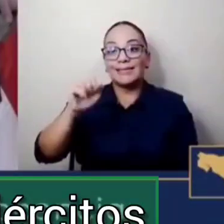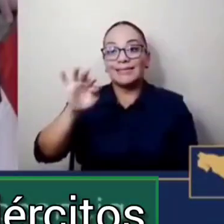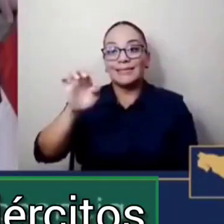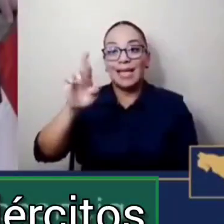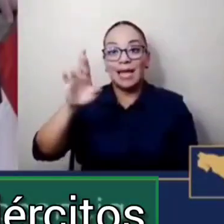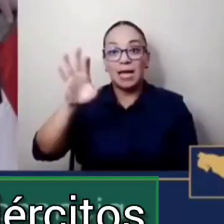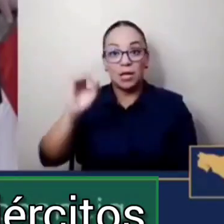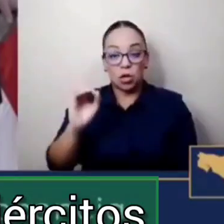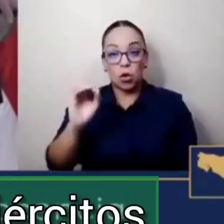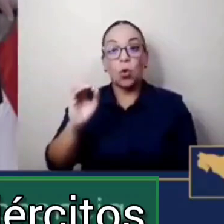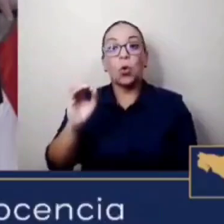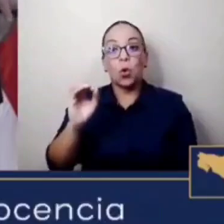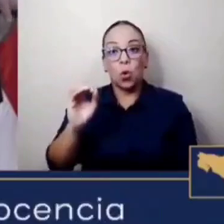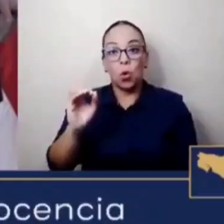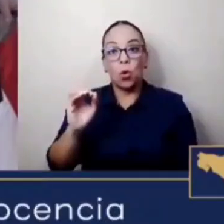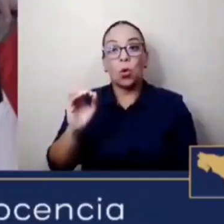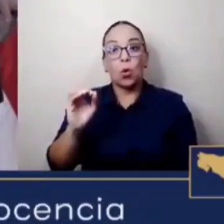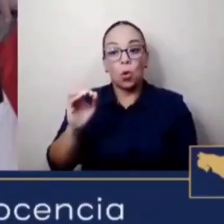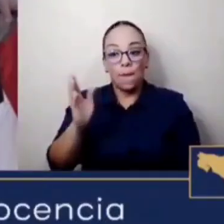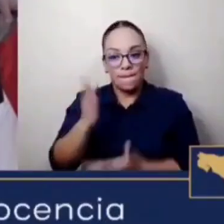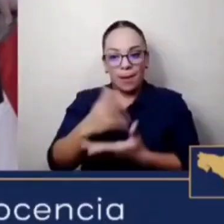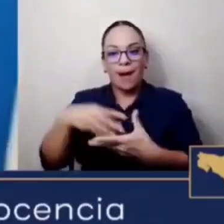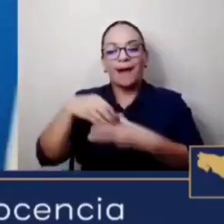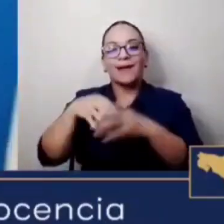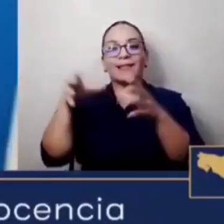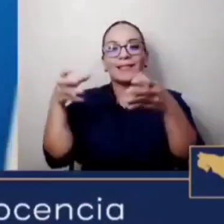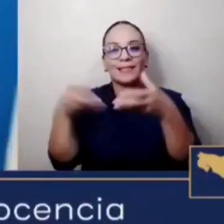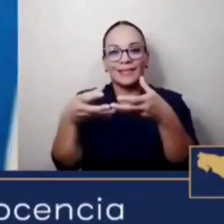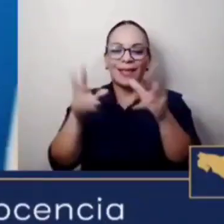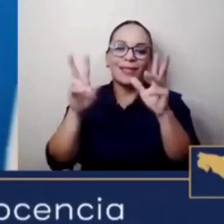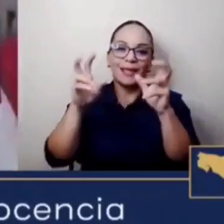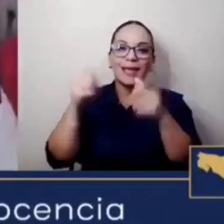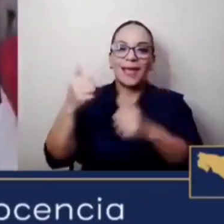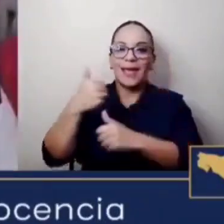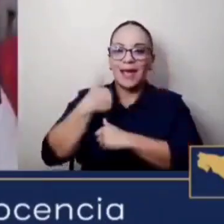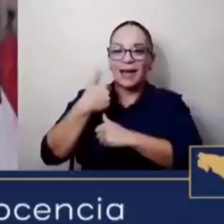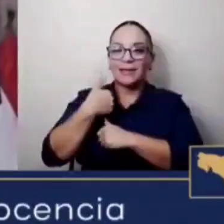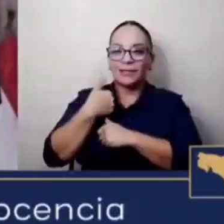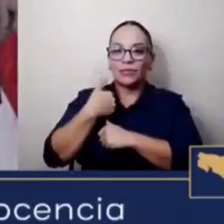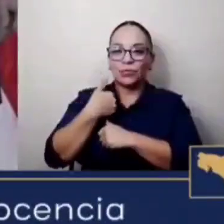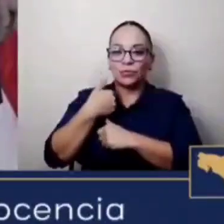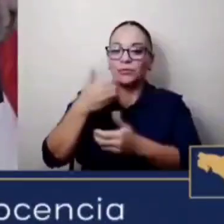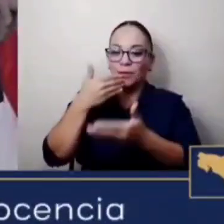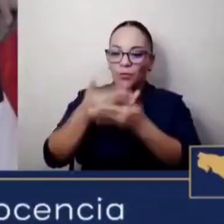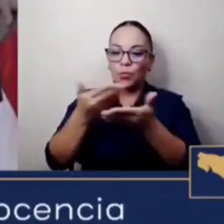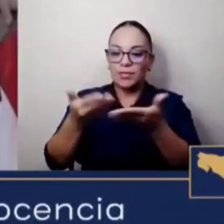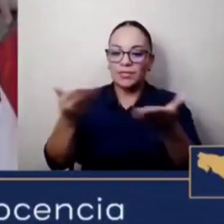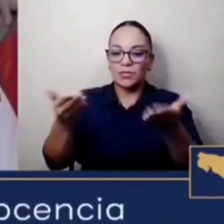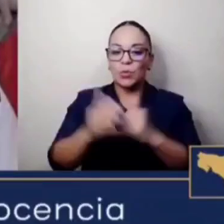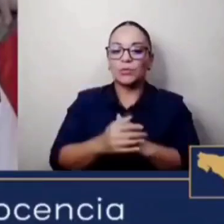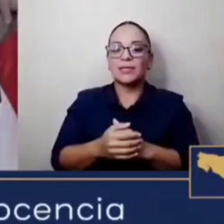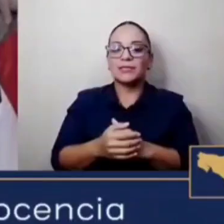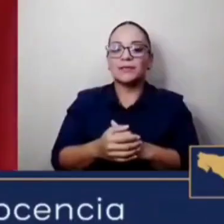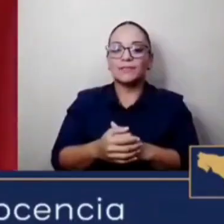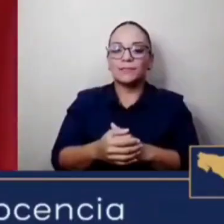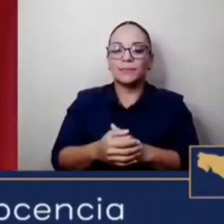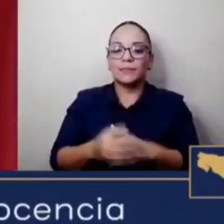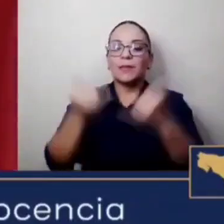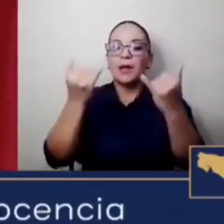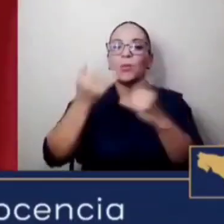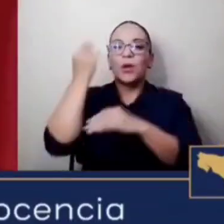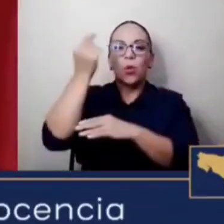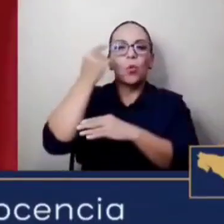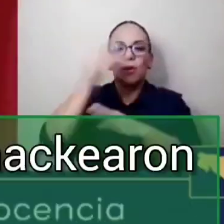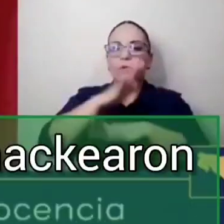de nuestros ejércitos, de los ejércitos del bien. Este gobierno ha hecho todo lo